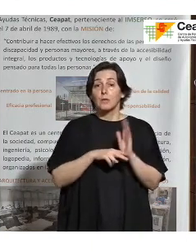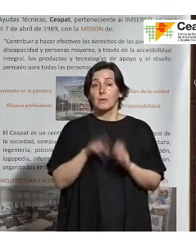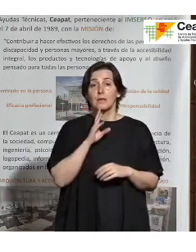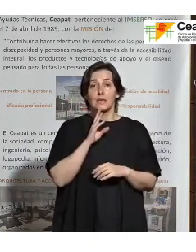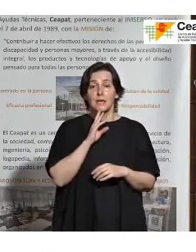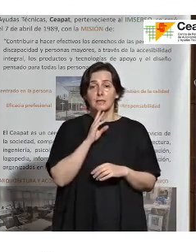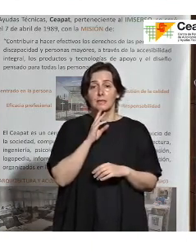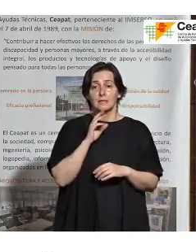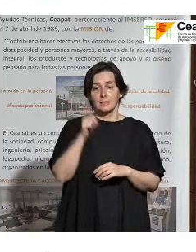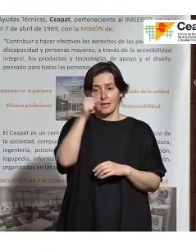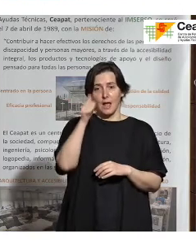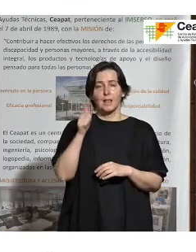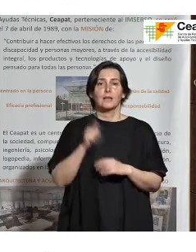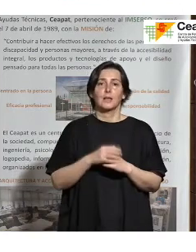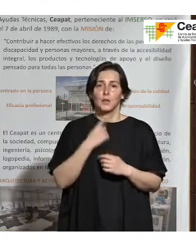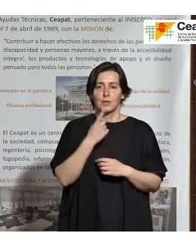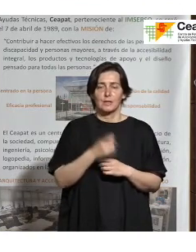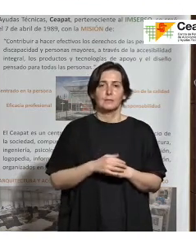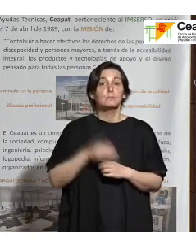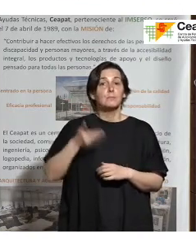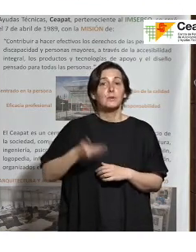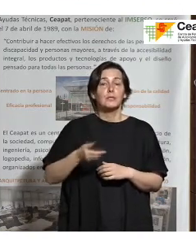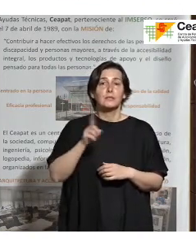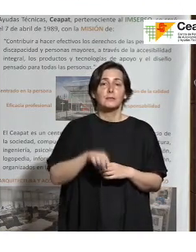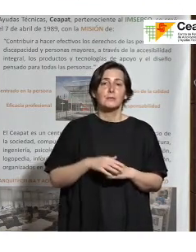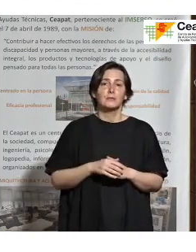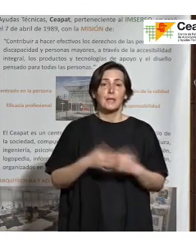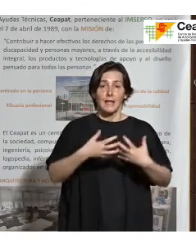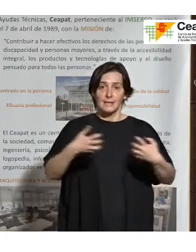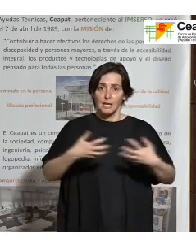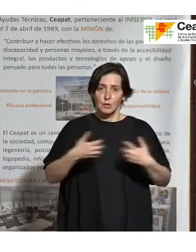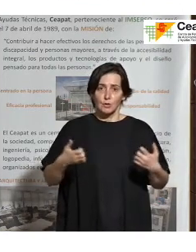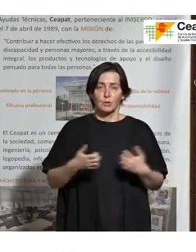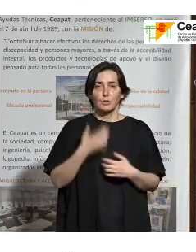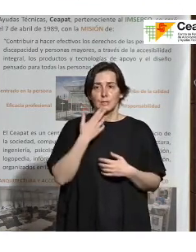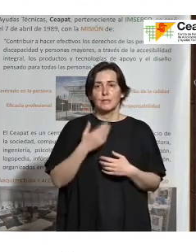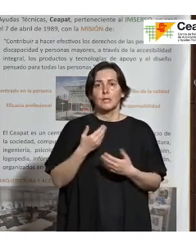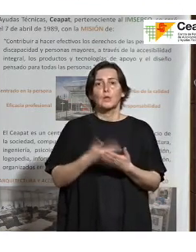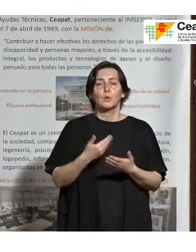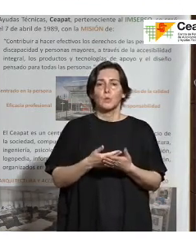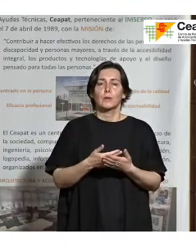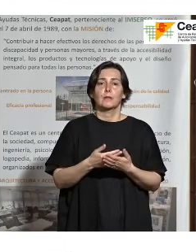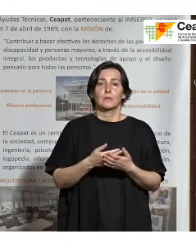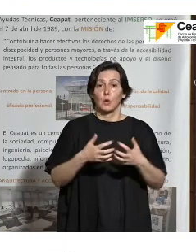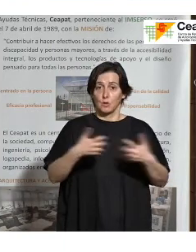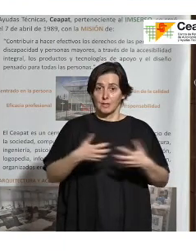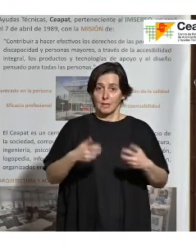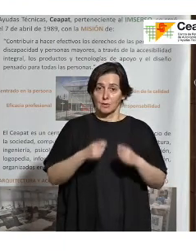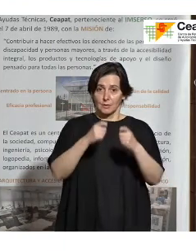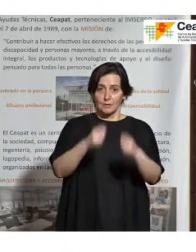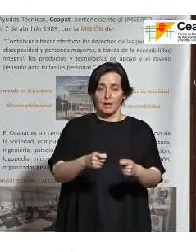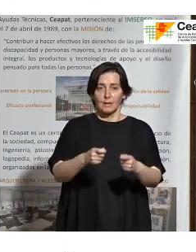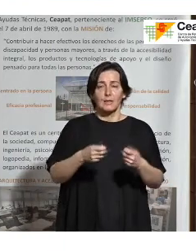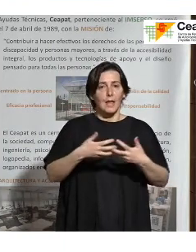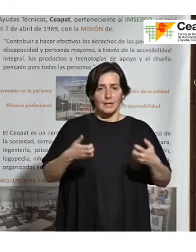comentaba Alejandro. Importante también el texto. Cuando entregamos esta documentación en formato texto, tiene que estar